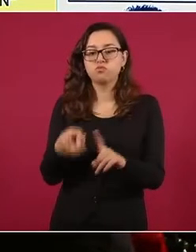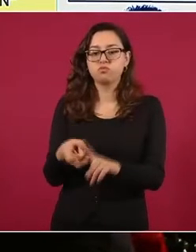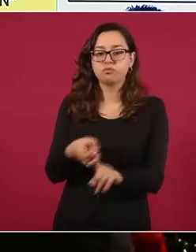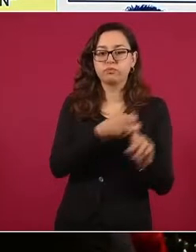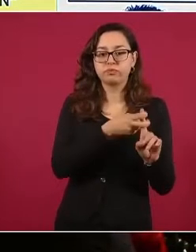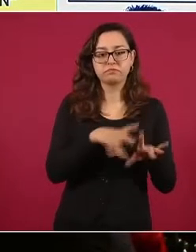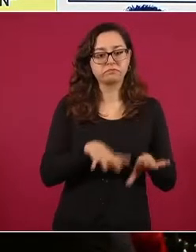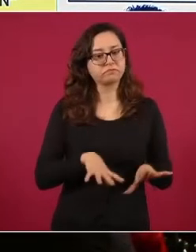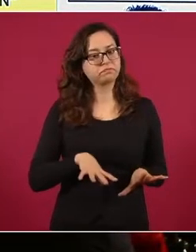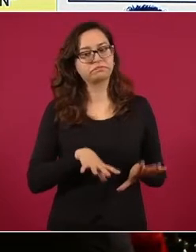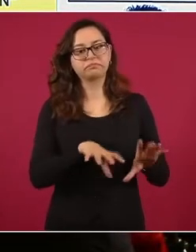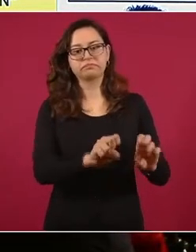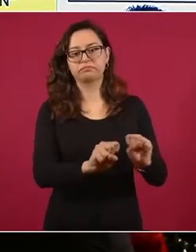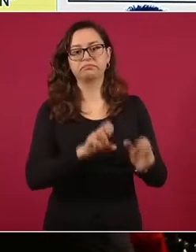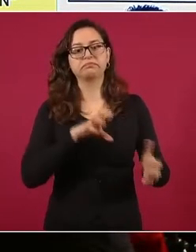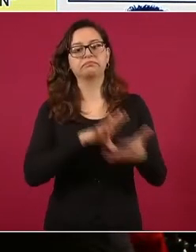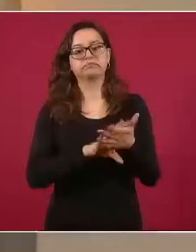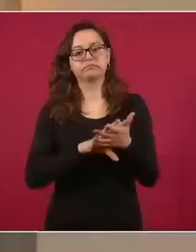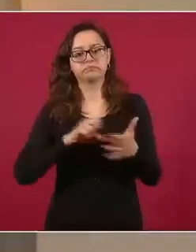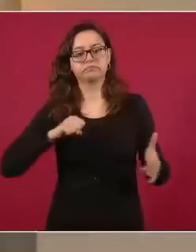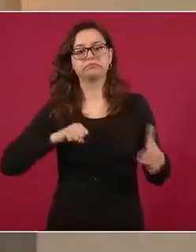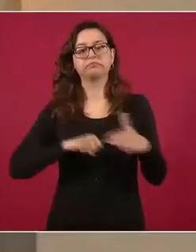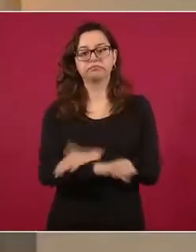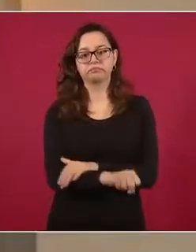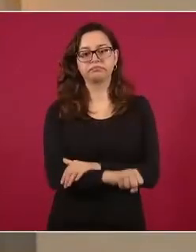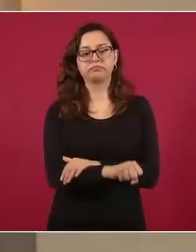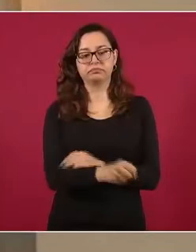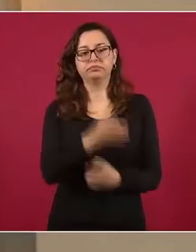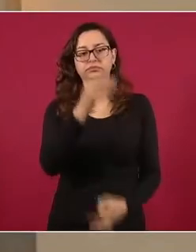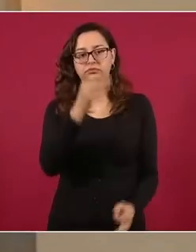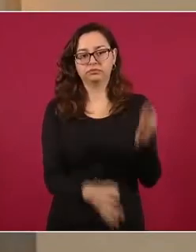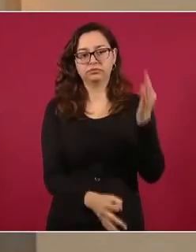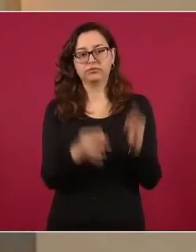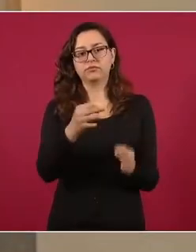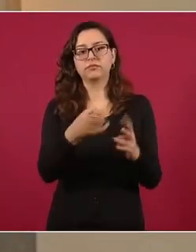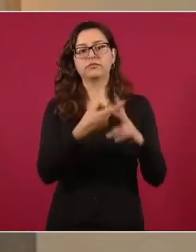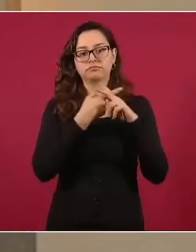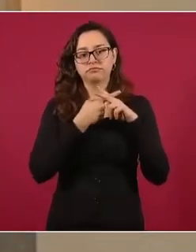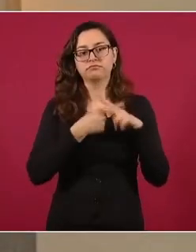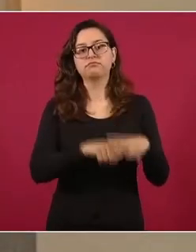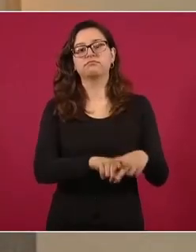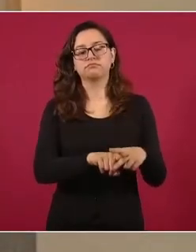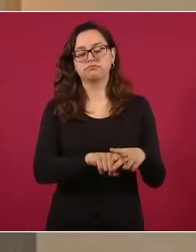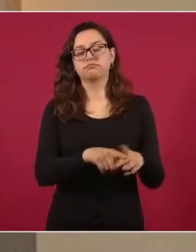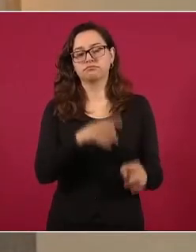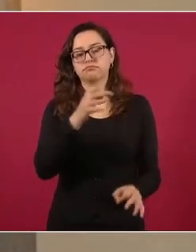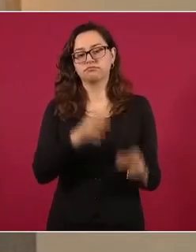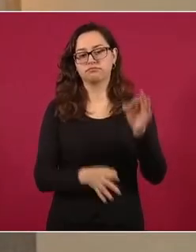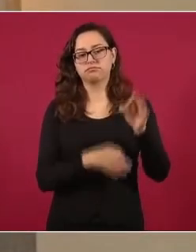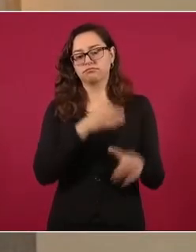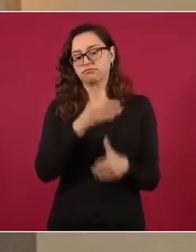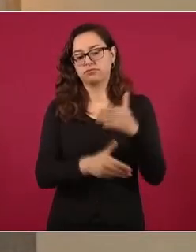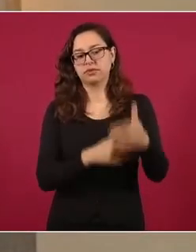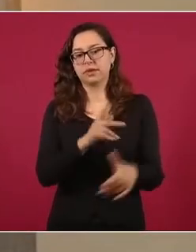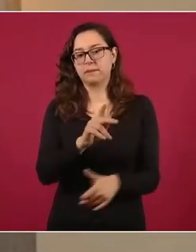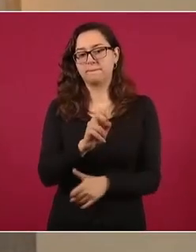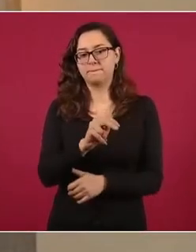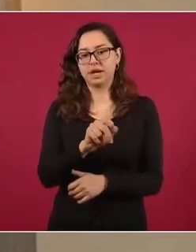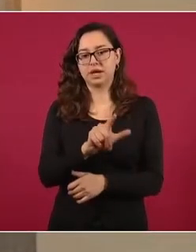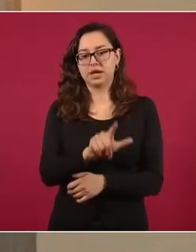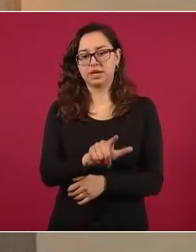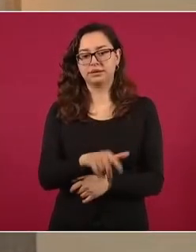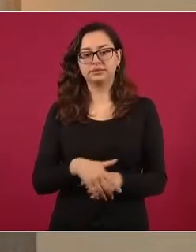Silverio N., quien ya se presentó ante el juzgado para que se obsequie la vinculación a proceso penal. Siguiente.